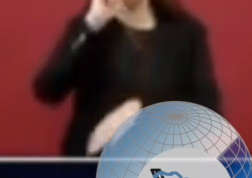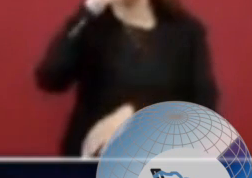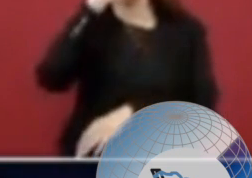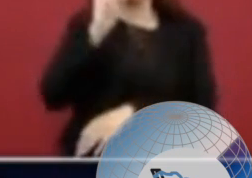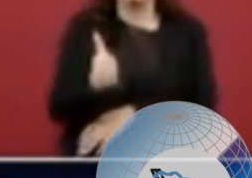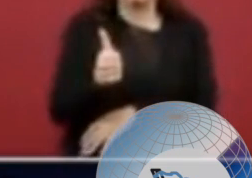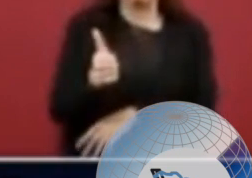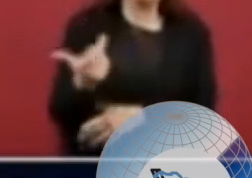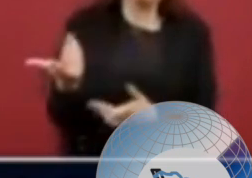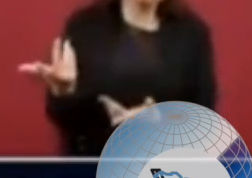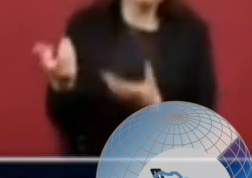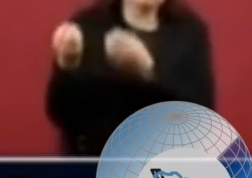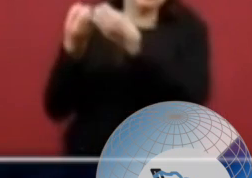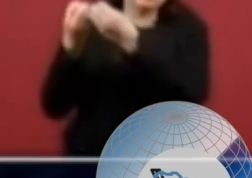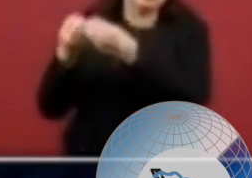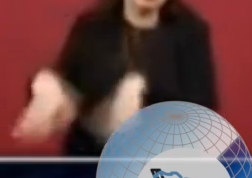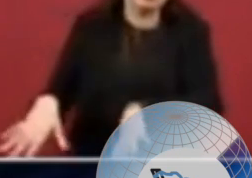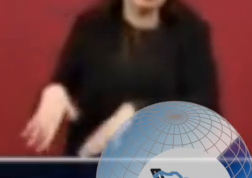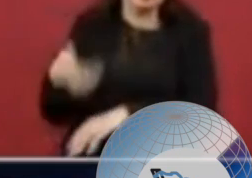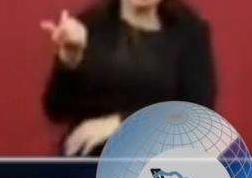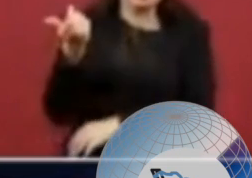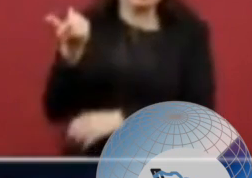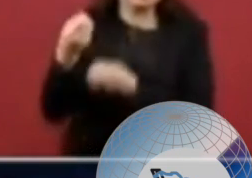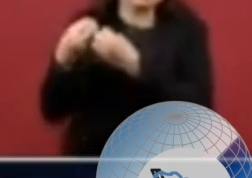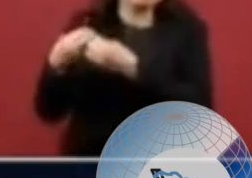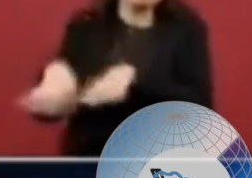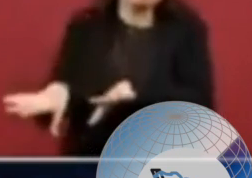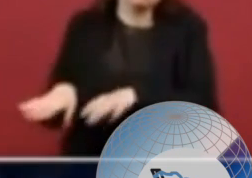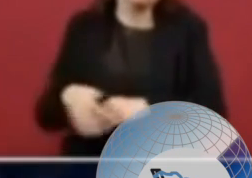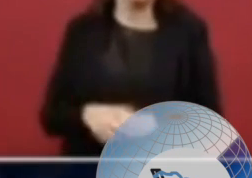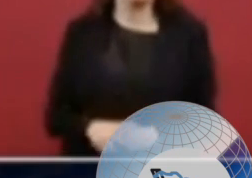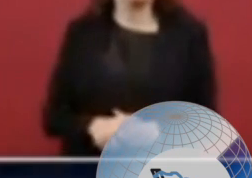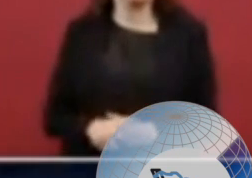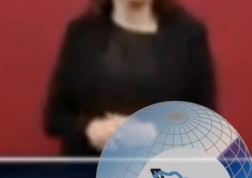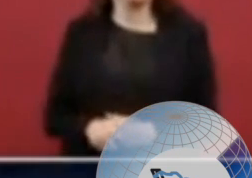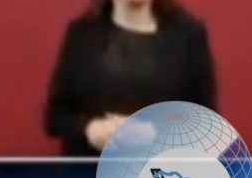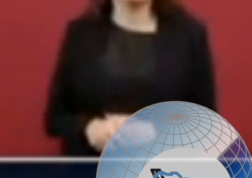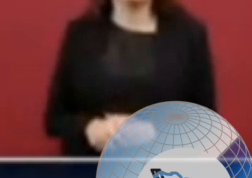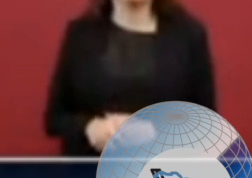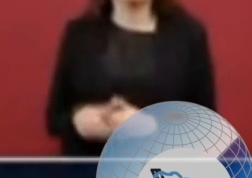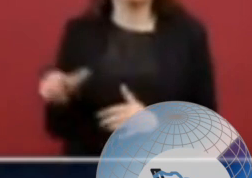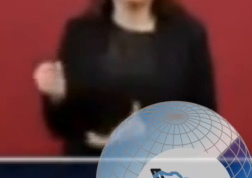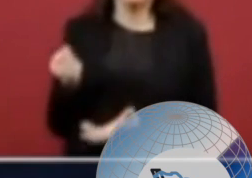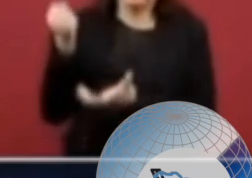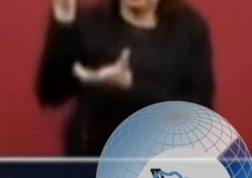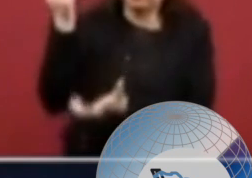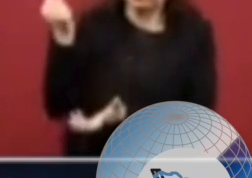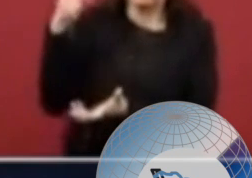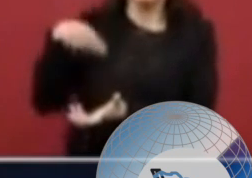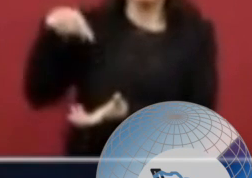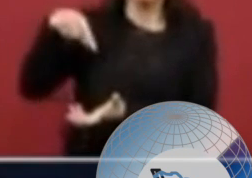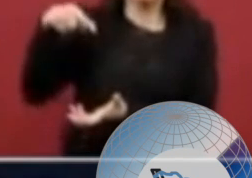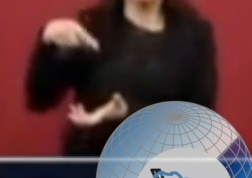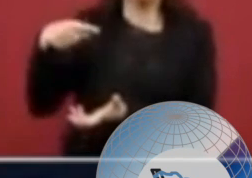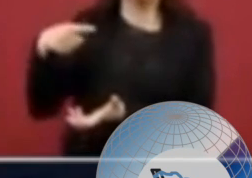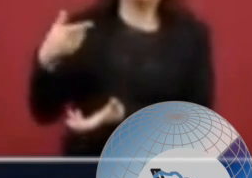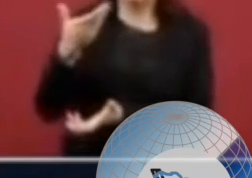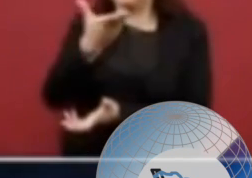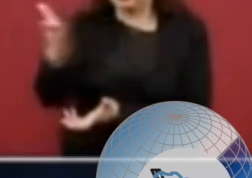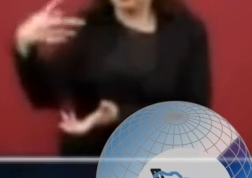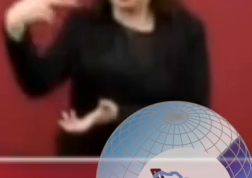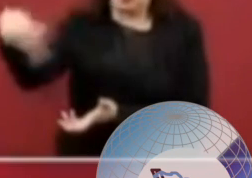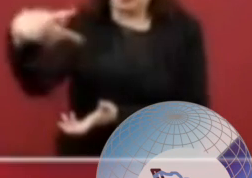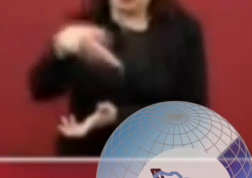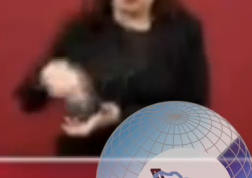pierde esa inversión, que es presupuesto público, dinero del